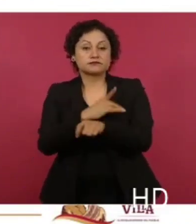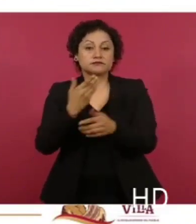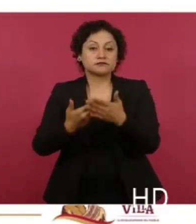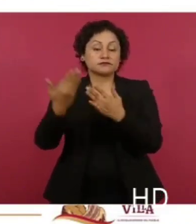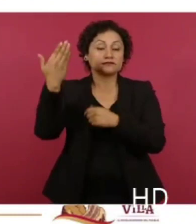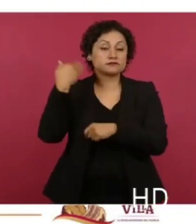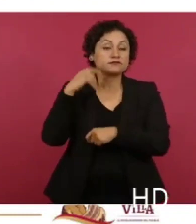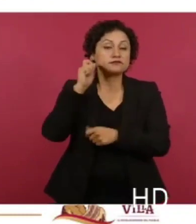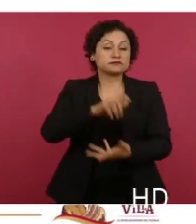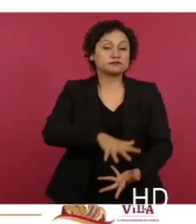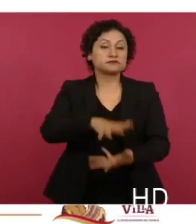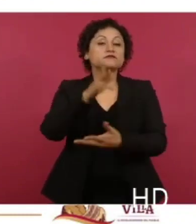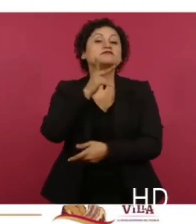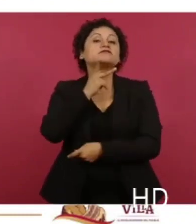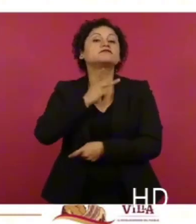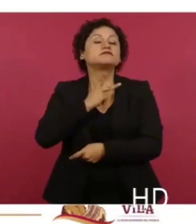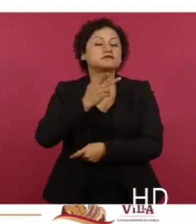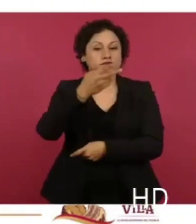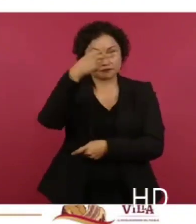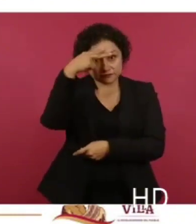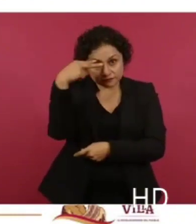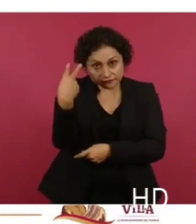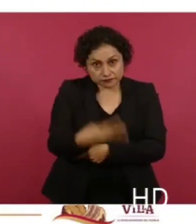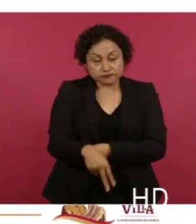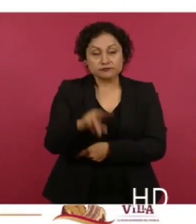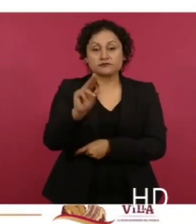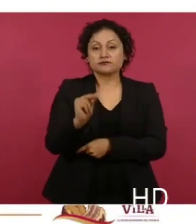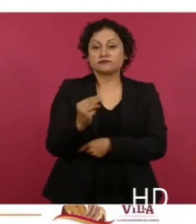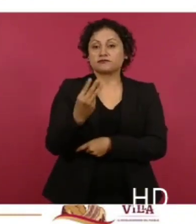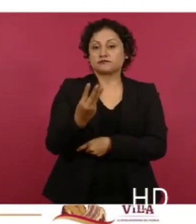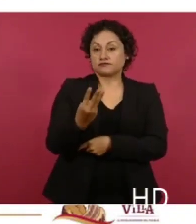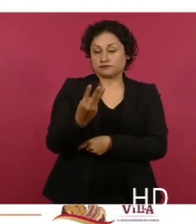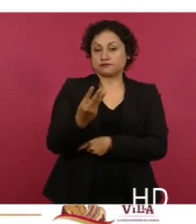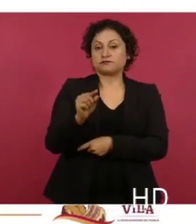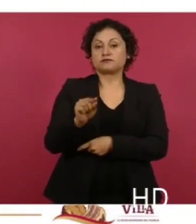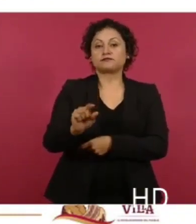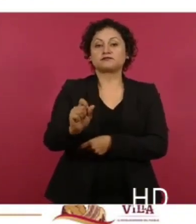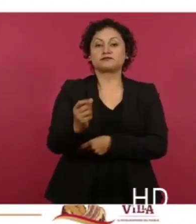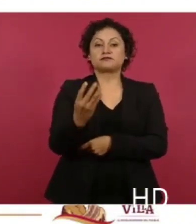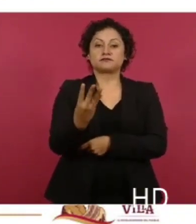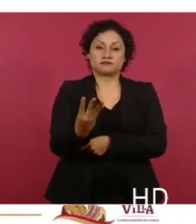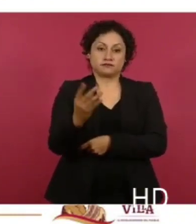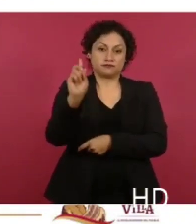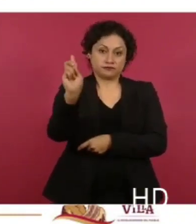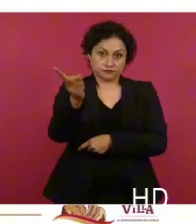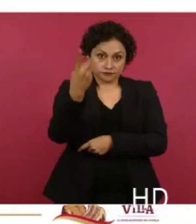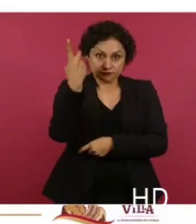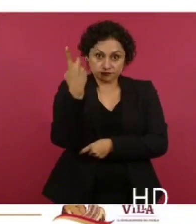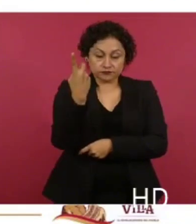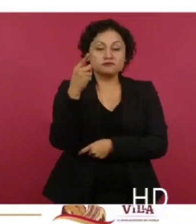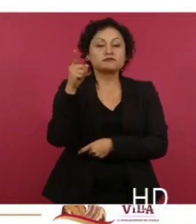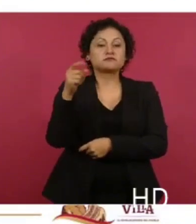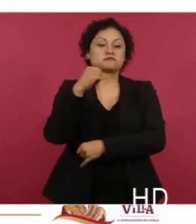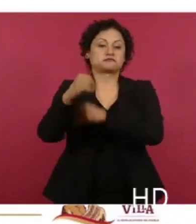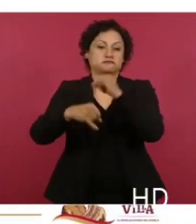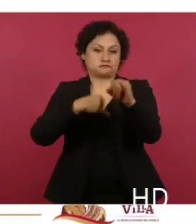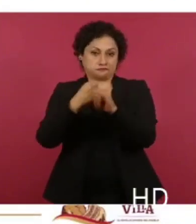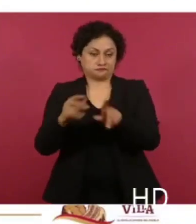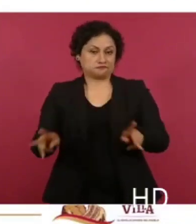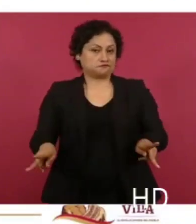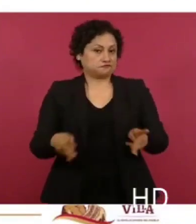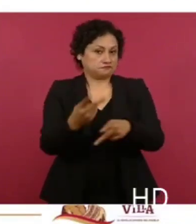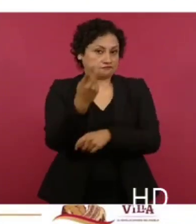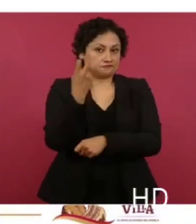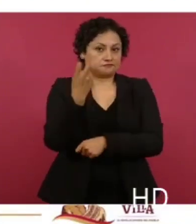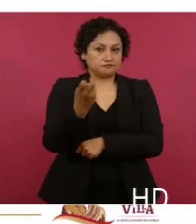mexicana presentó un precio por barril promedio de 83 dólares con 24 centavos en el mercado internacional y estaremos